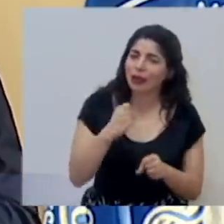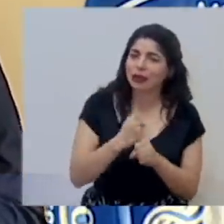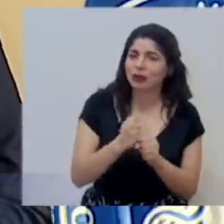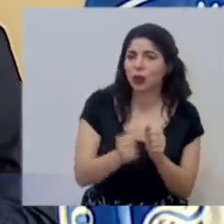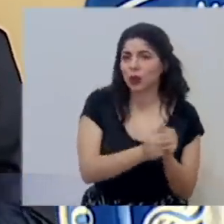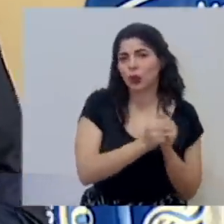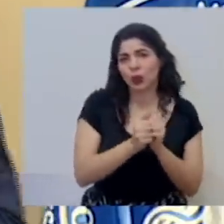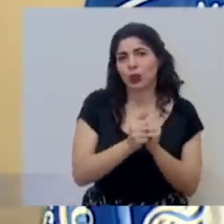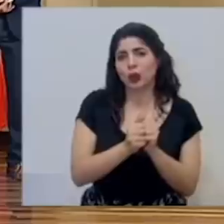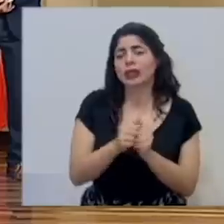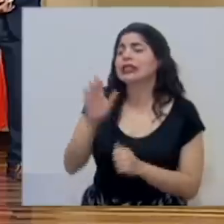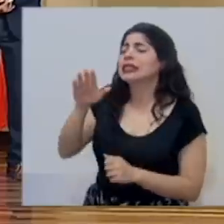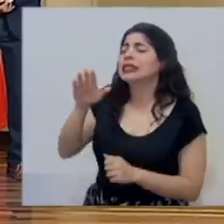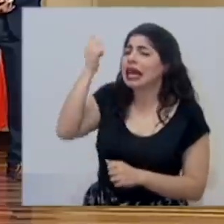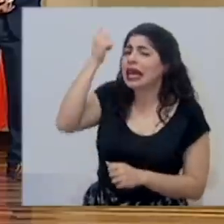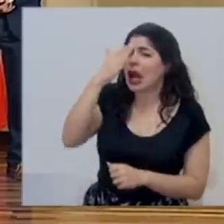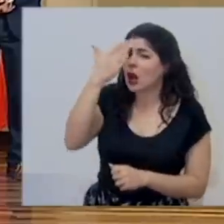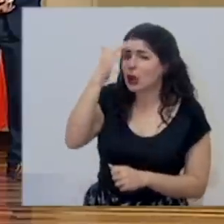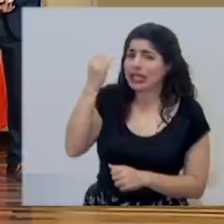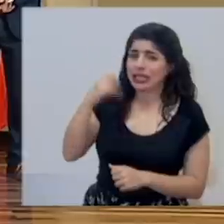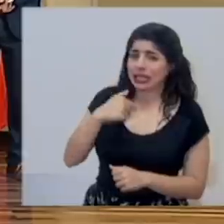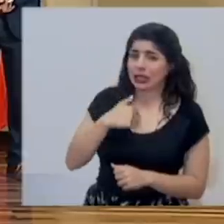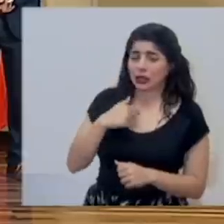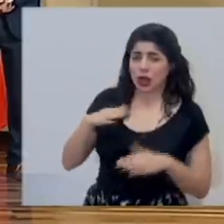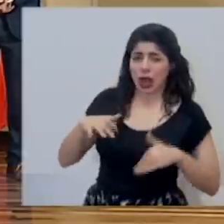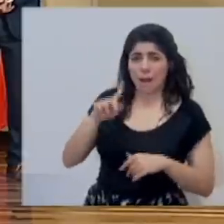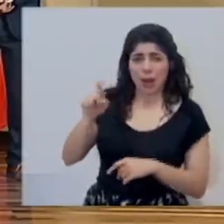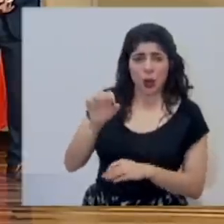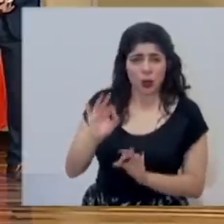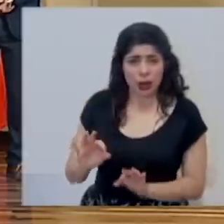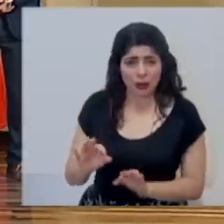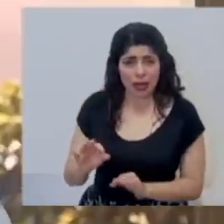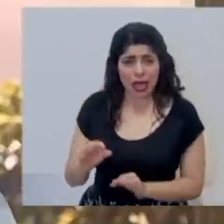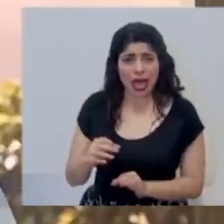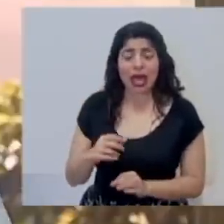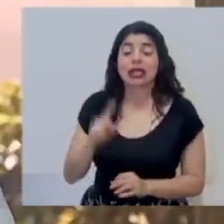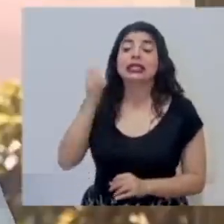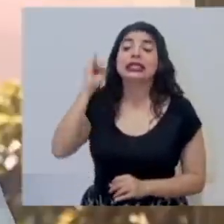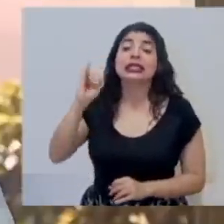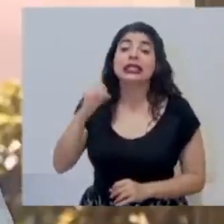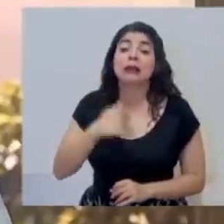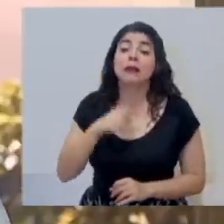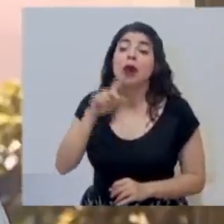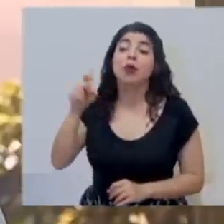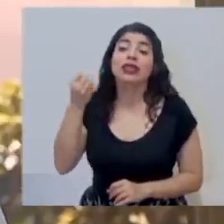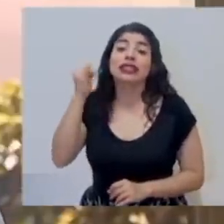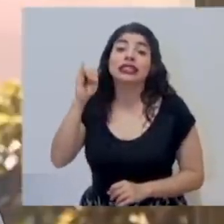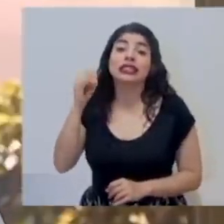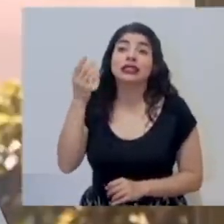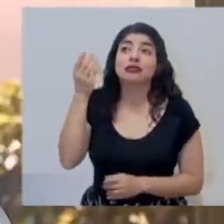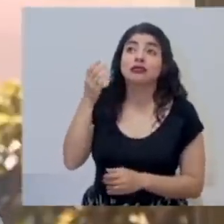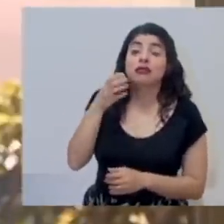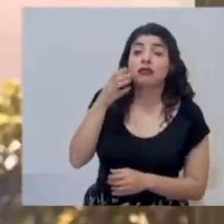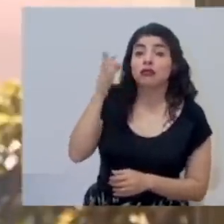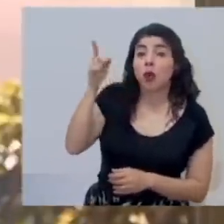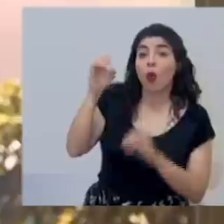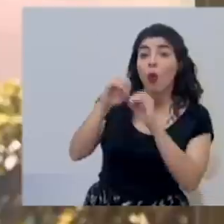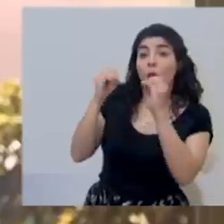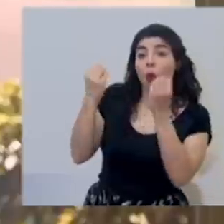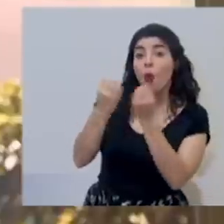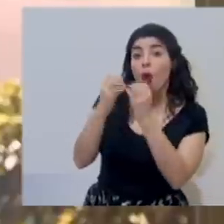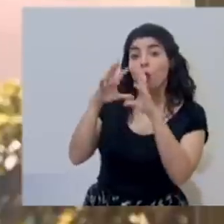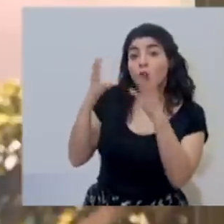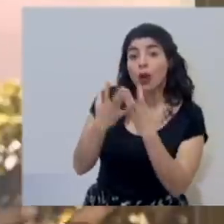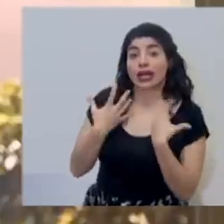juntas y juntos. Don Carlos, no sé si fue que no me expliqué con la pregunta. Mi consulta es, si en algún momento nosotros recibimos indicaciones de la